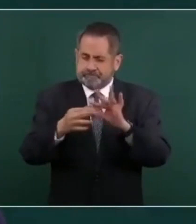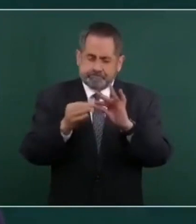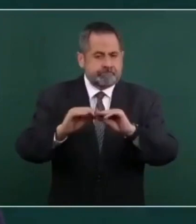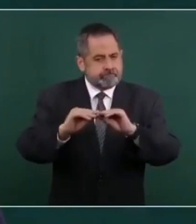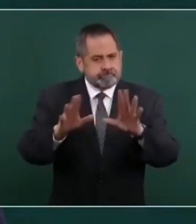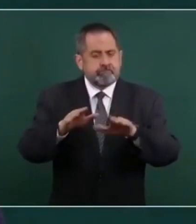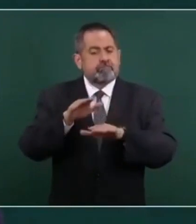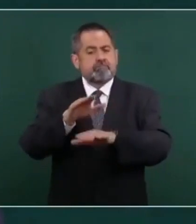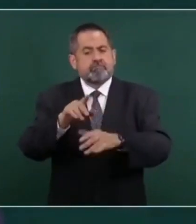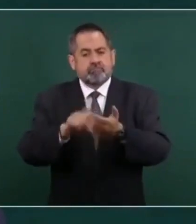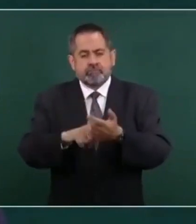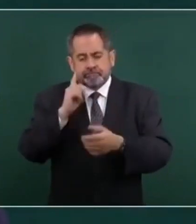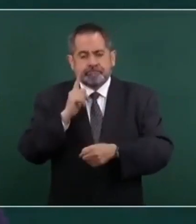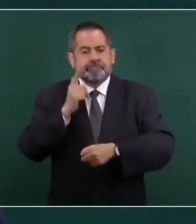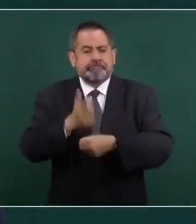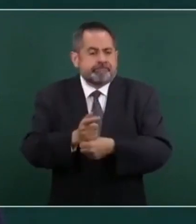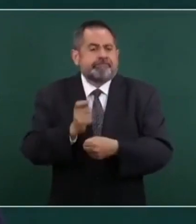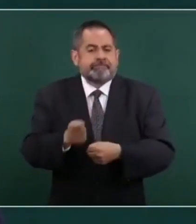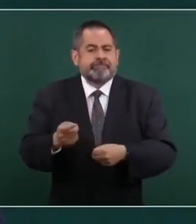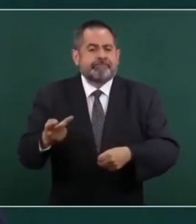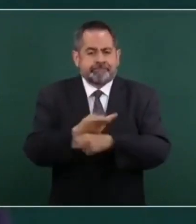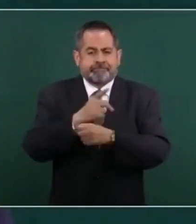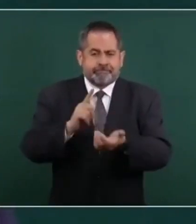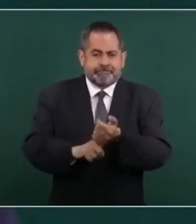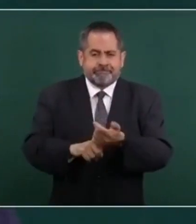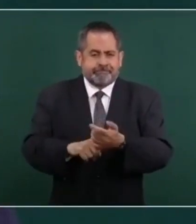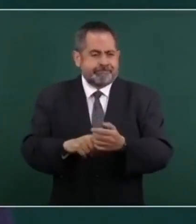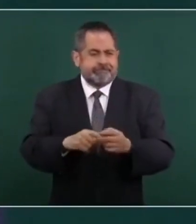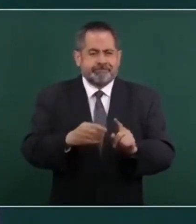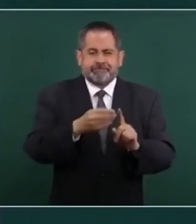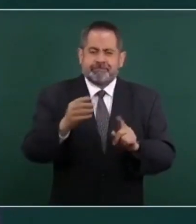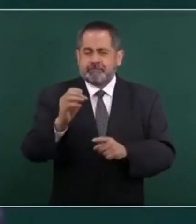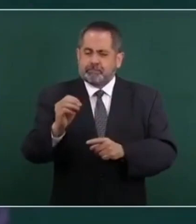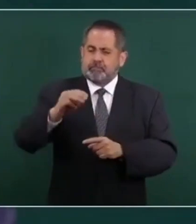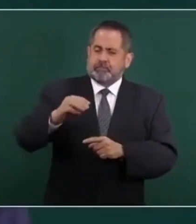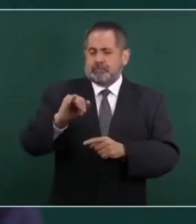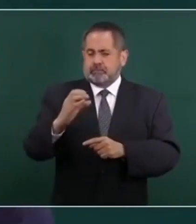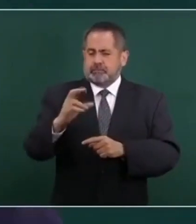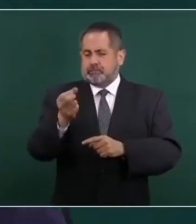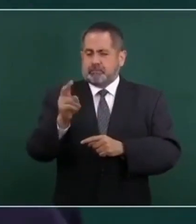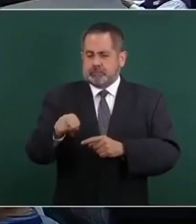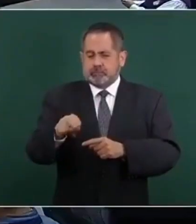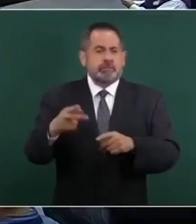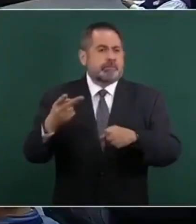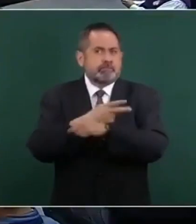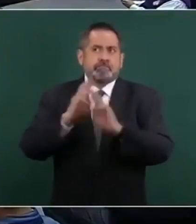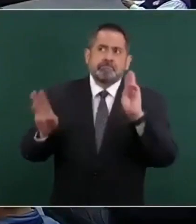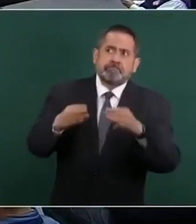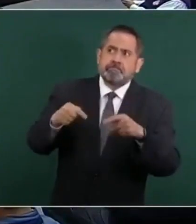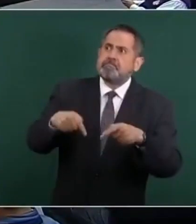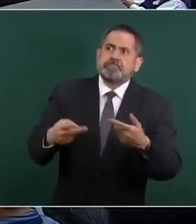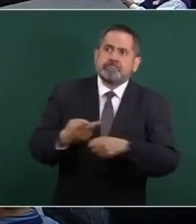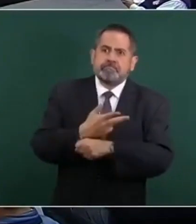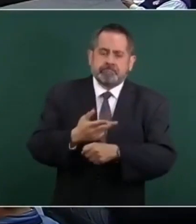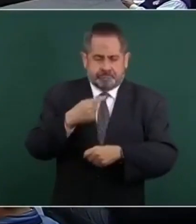social de los pueblos y que no tienen ningún sustento científico, no son medidas que van a detener la propagación de esta,